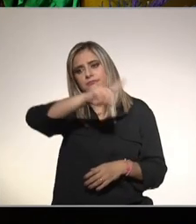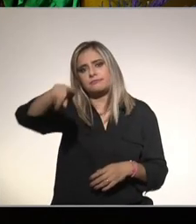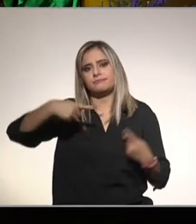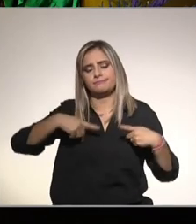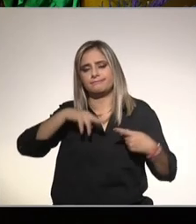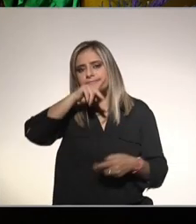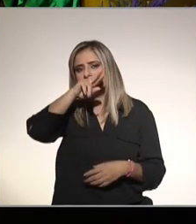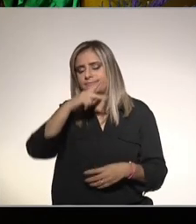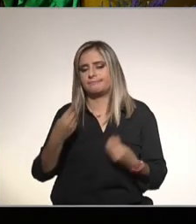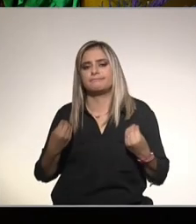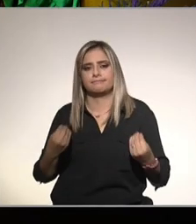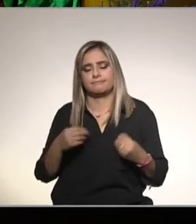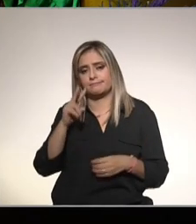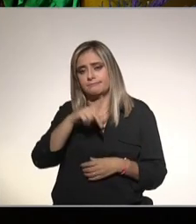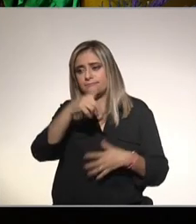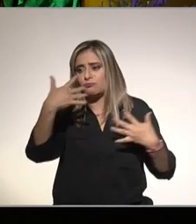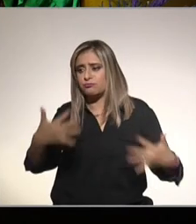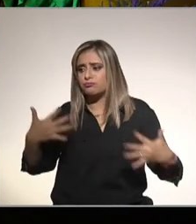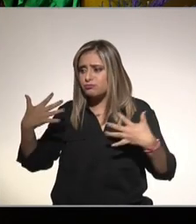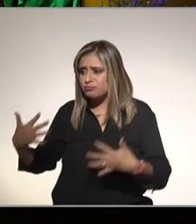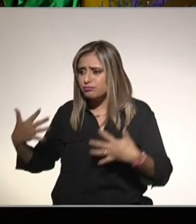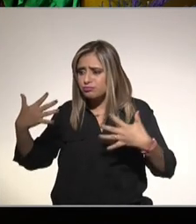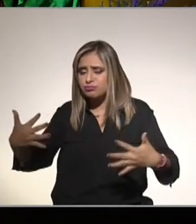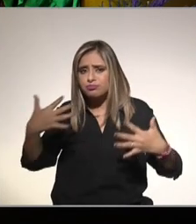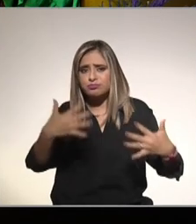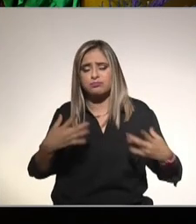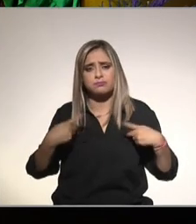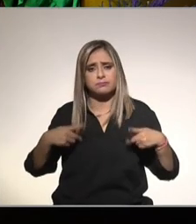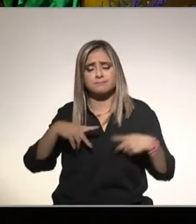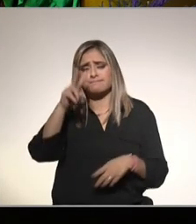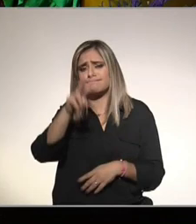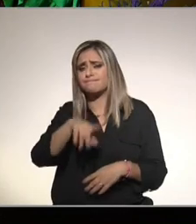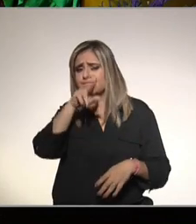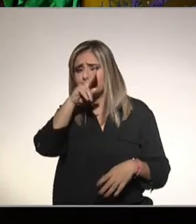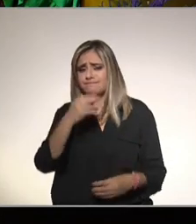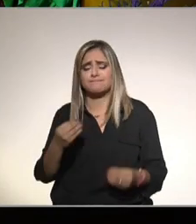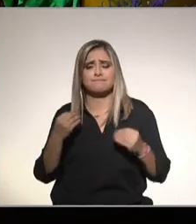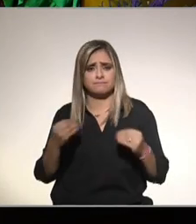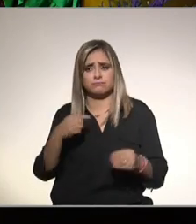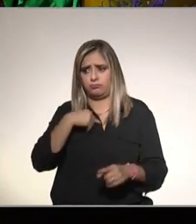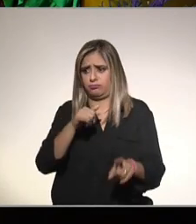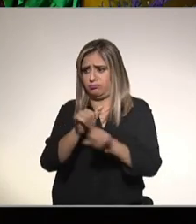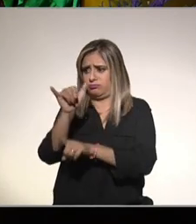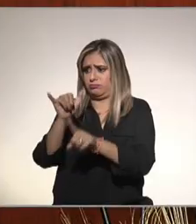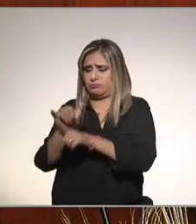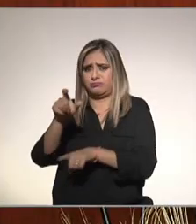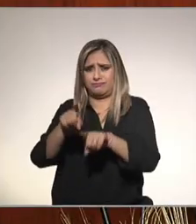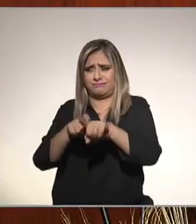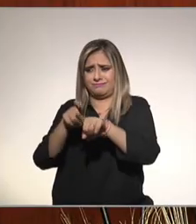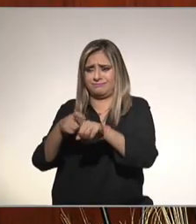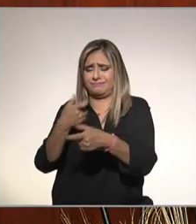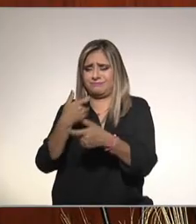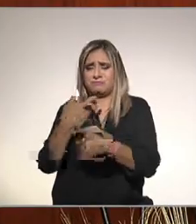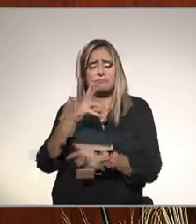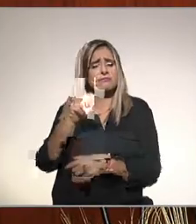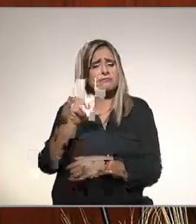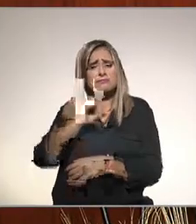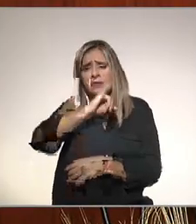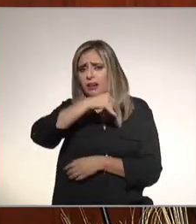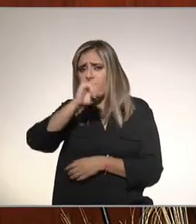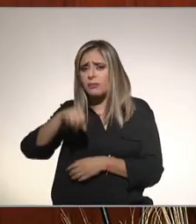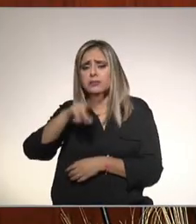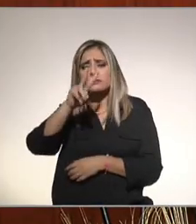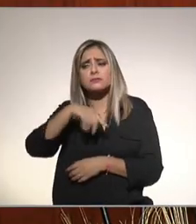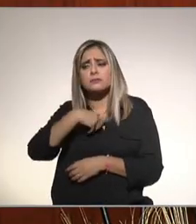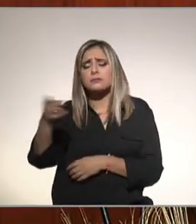o sea el sobrepeso y la obesidad de estos pacientitos nos preocupan no nos vamos a hablar jamás de ellos al contrario nos preocupan tanto